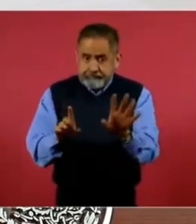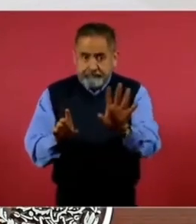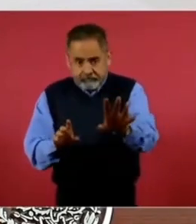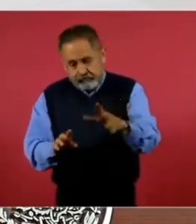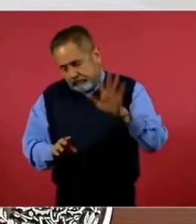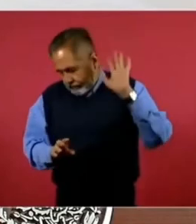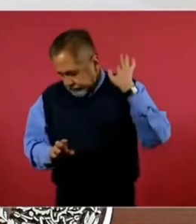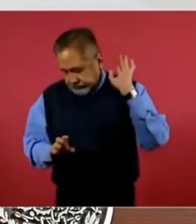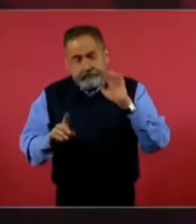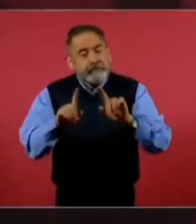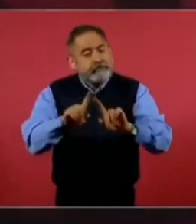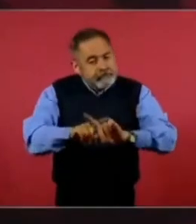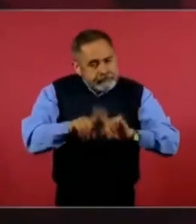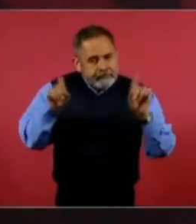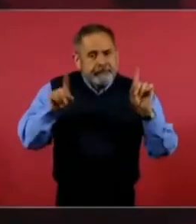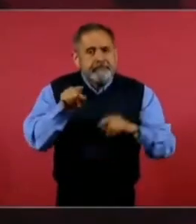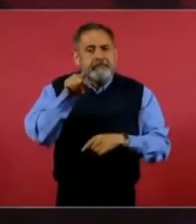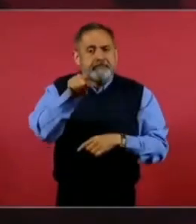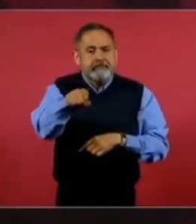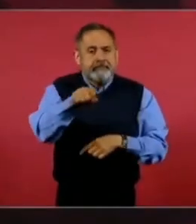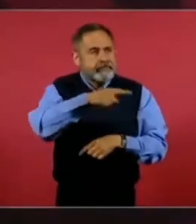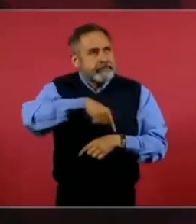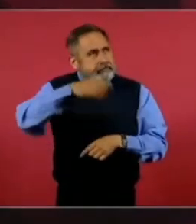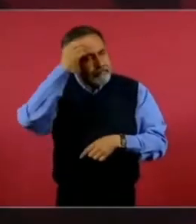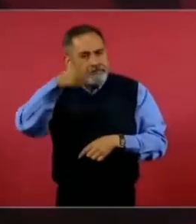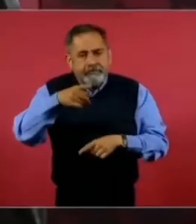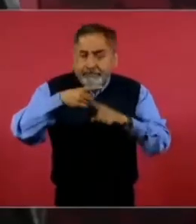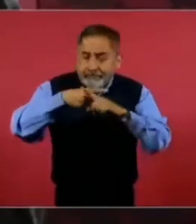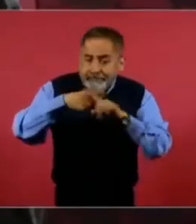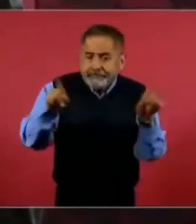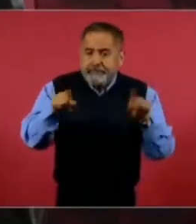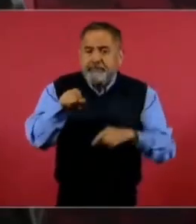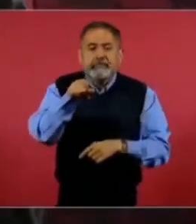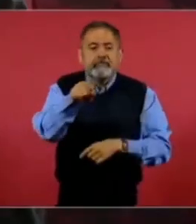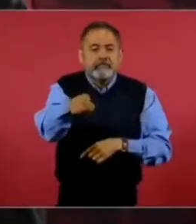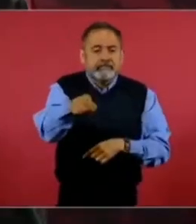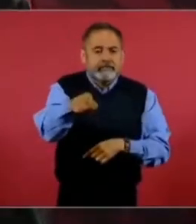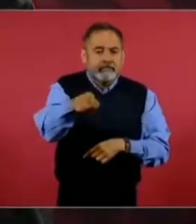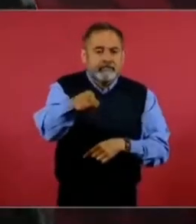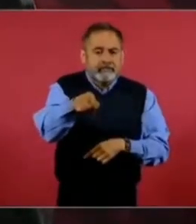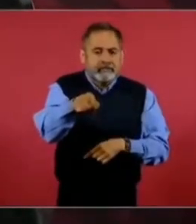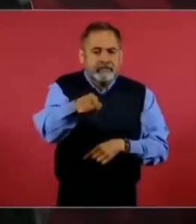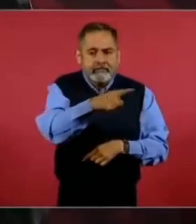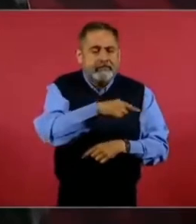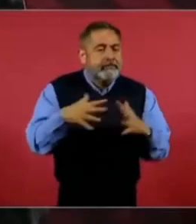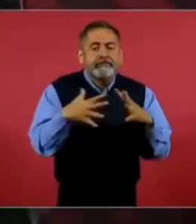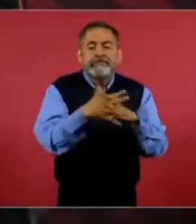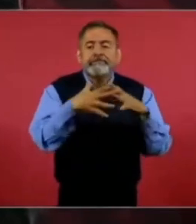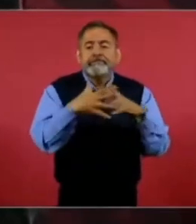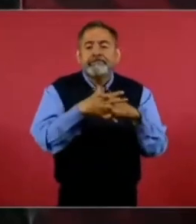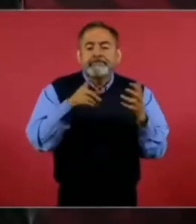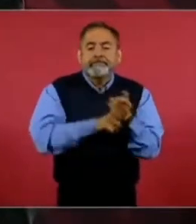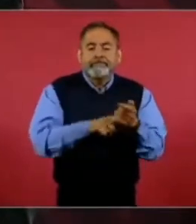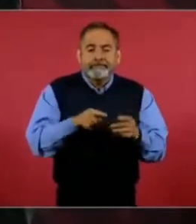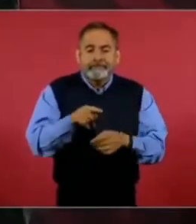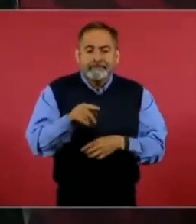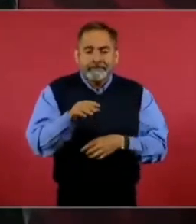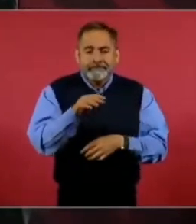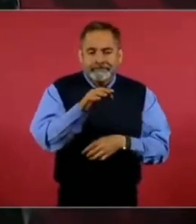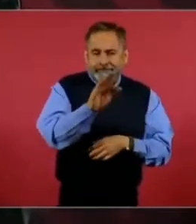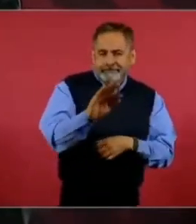ya se olvidó. Cuando la guerra de Calderón,